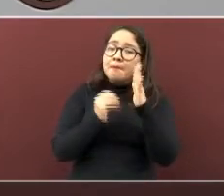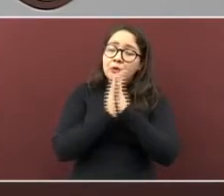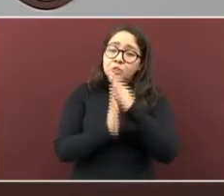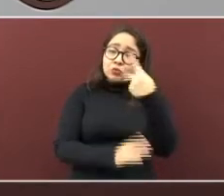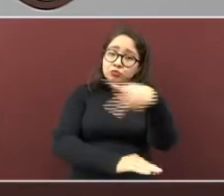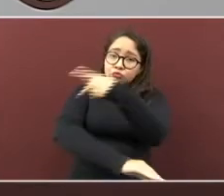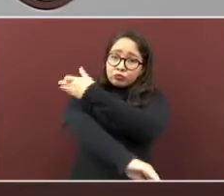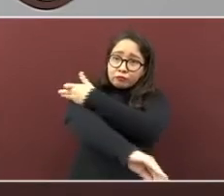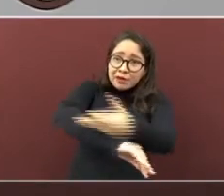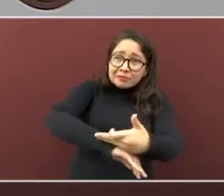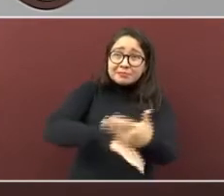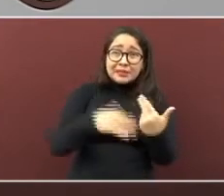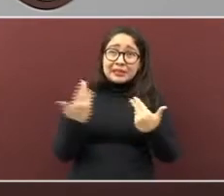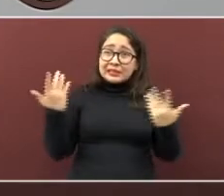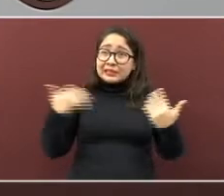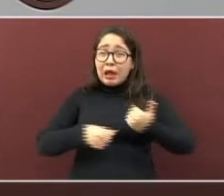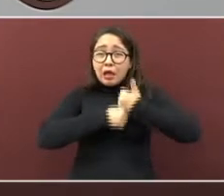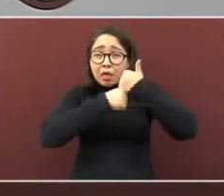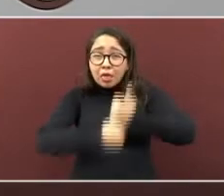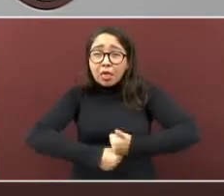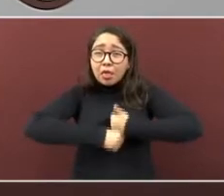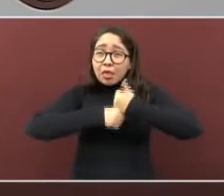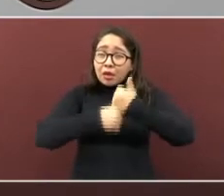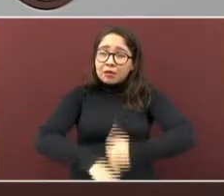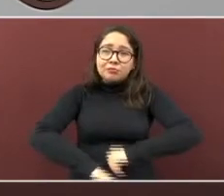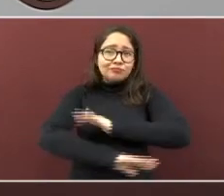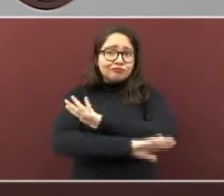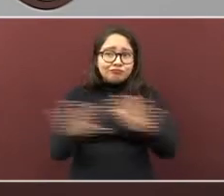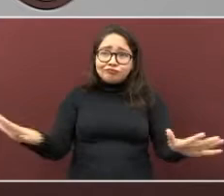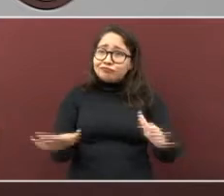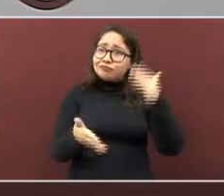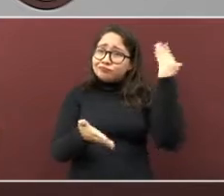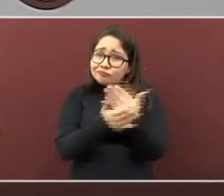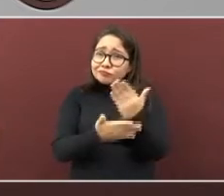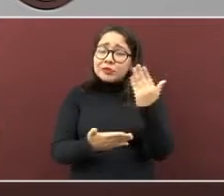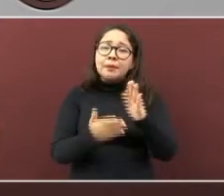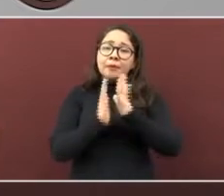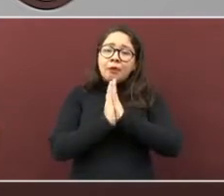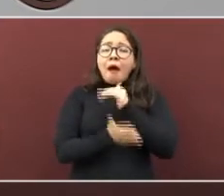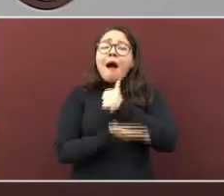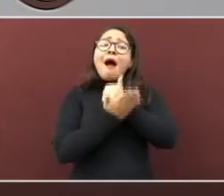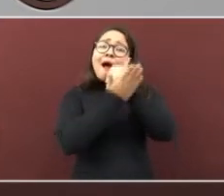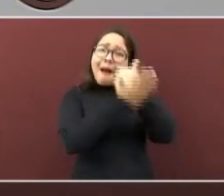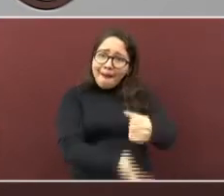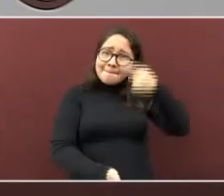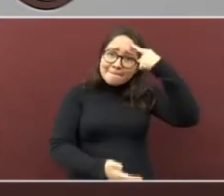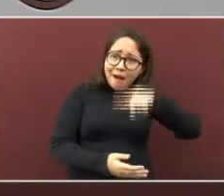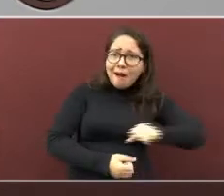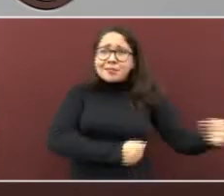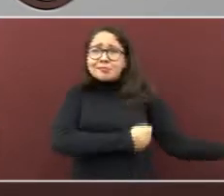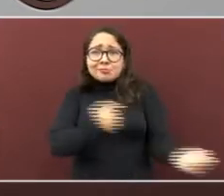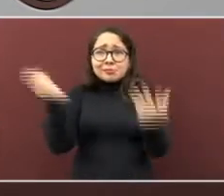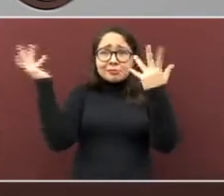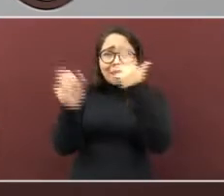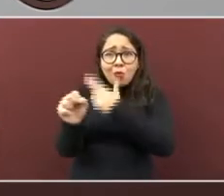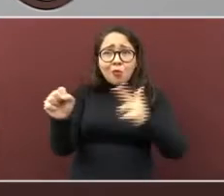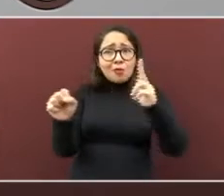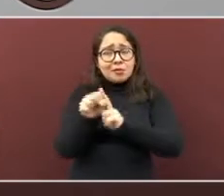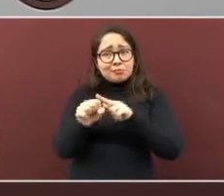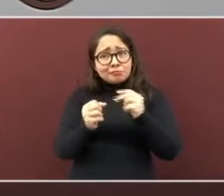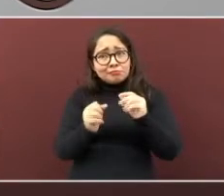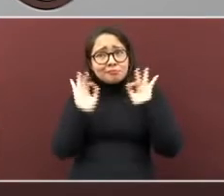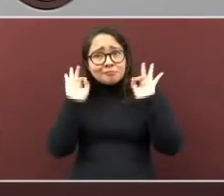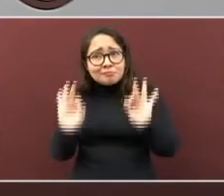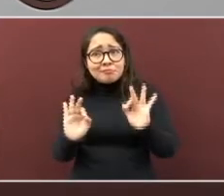padezcan ya no más tragedias por COVID-19. Ayúdenlos y llévenlos, por favor, al servicio